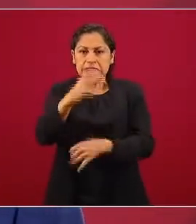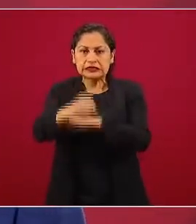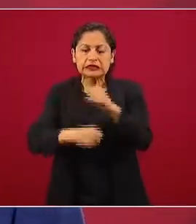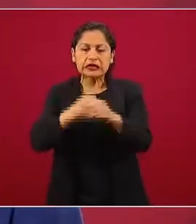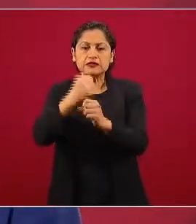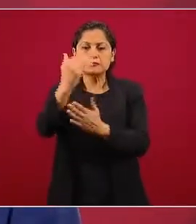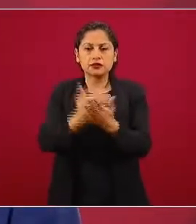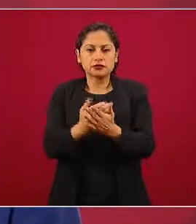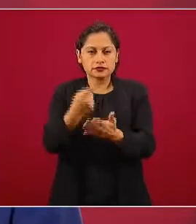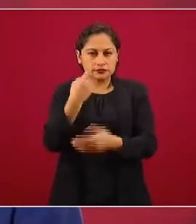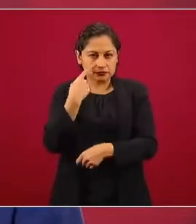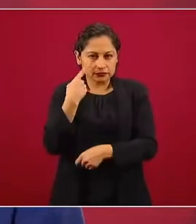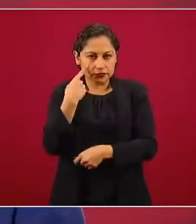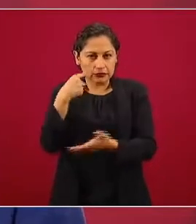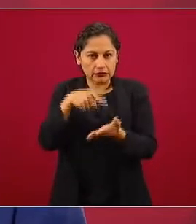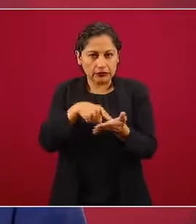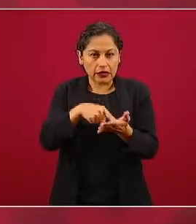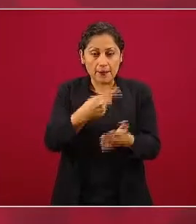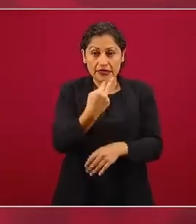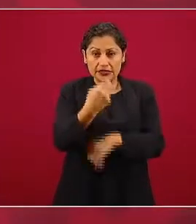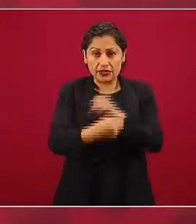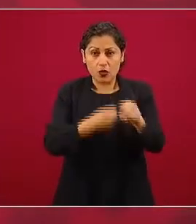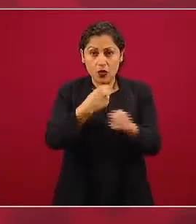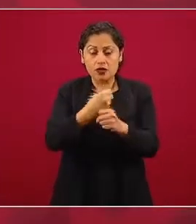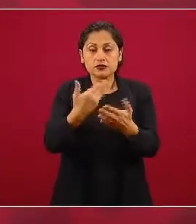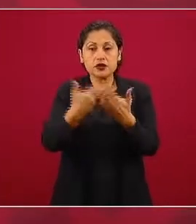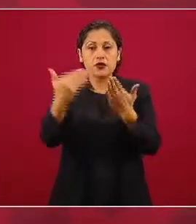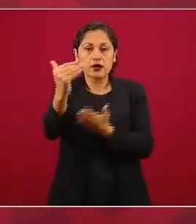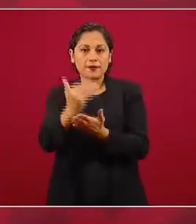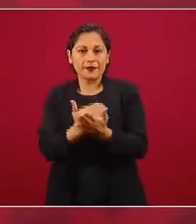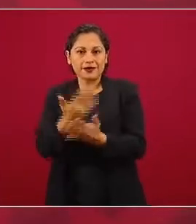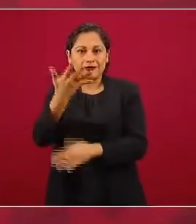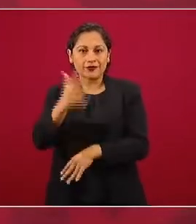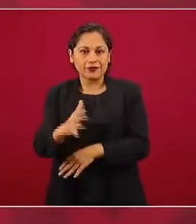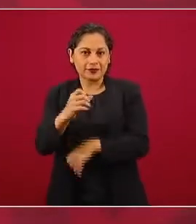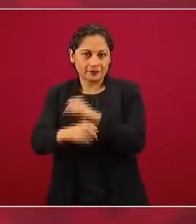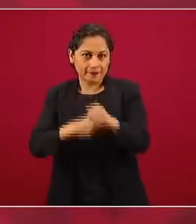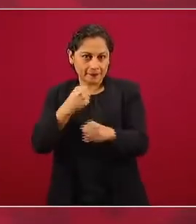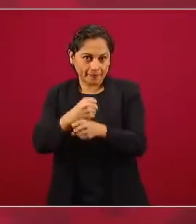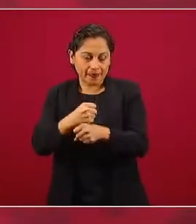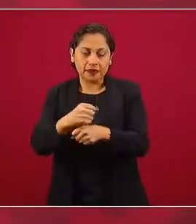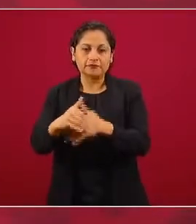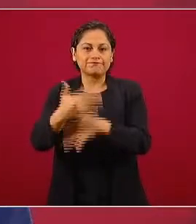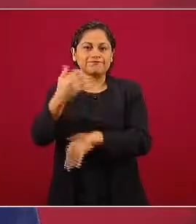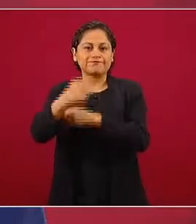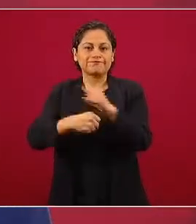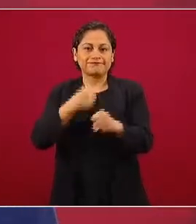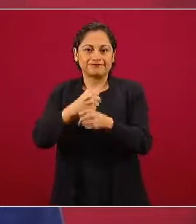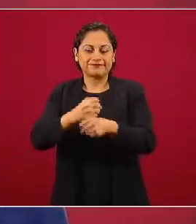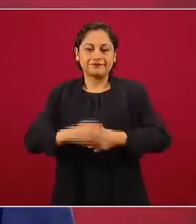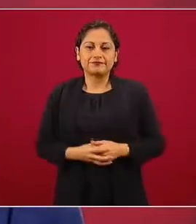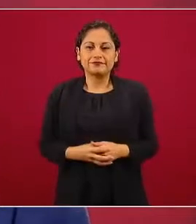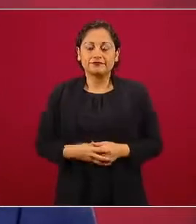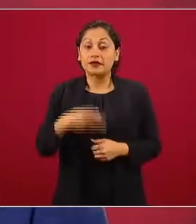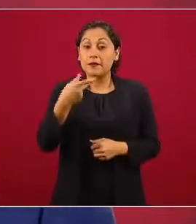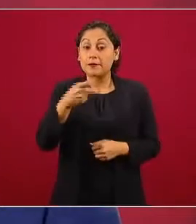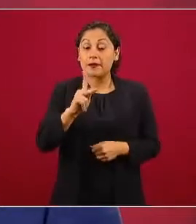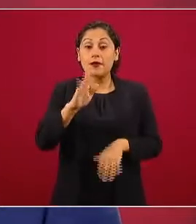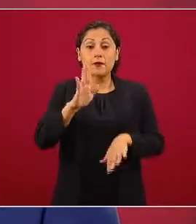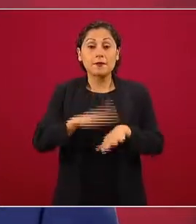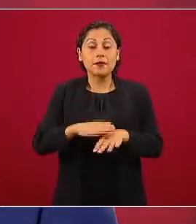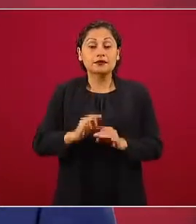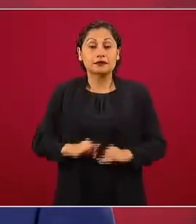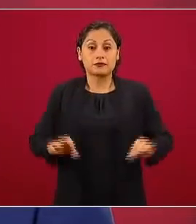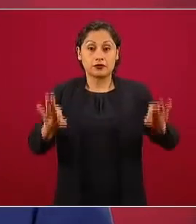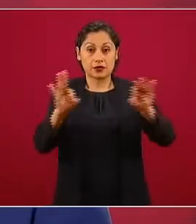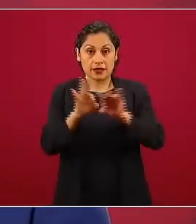15 años. Pero lo más importante que va a corregir este sistema